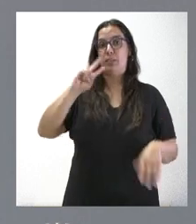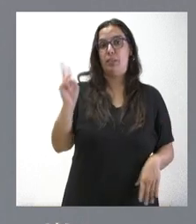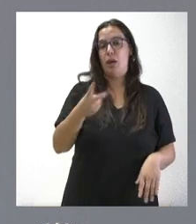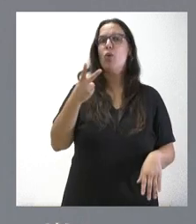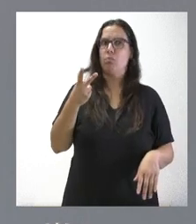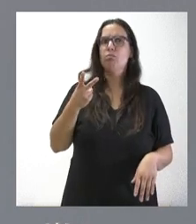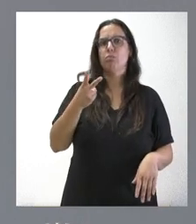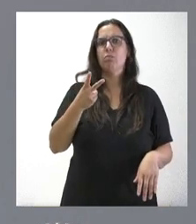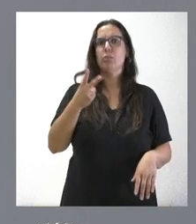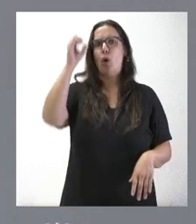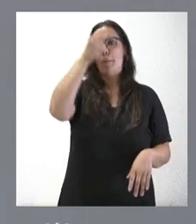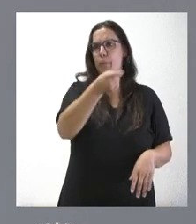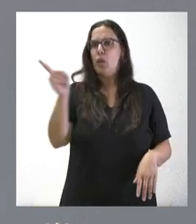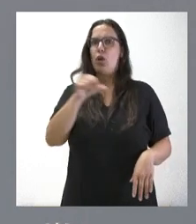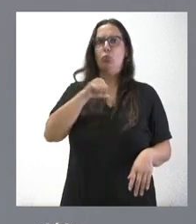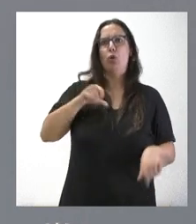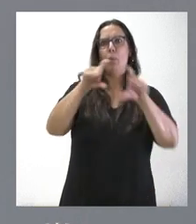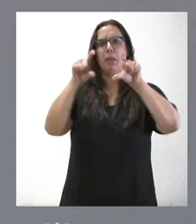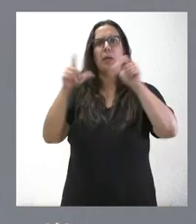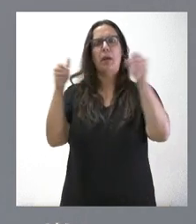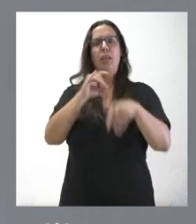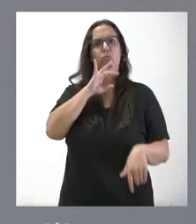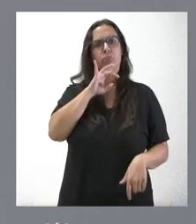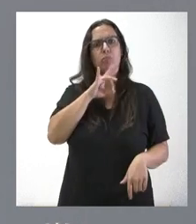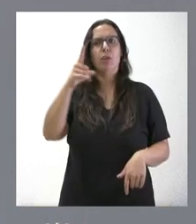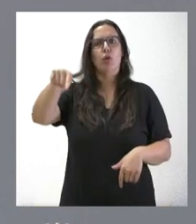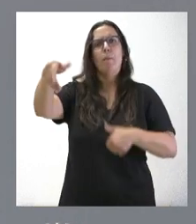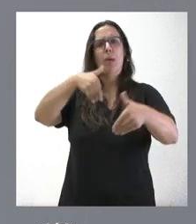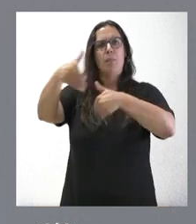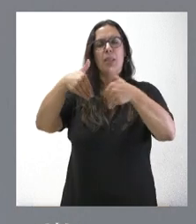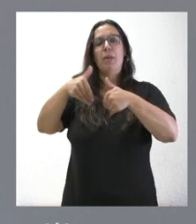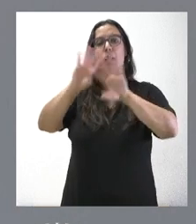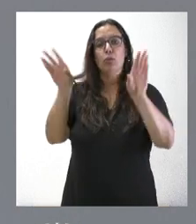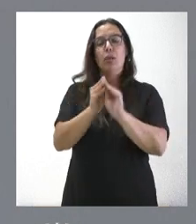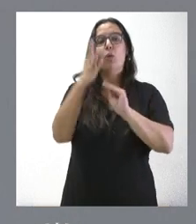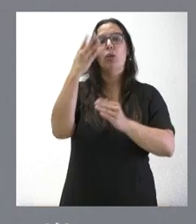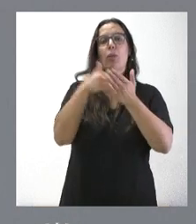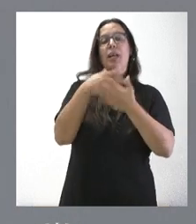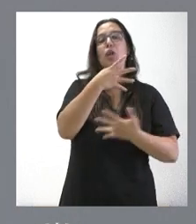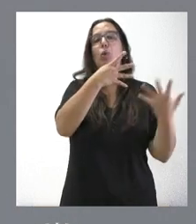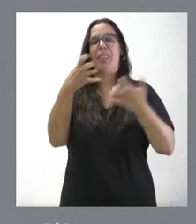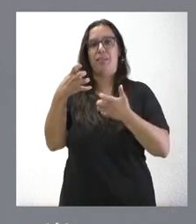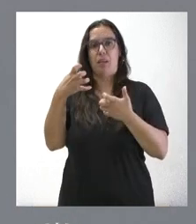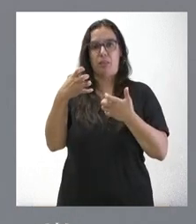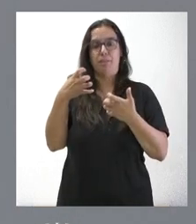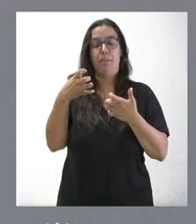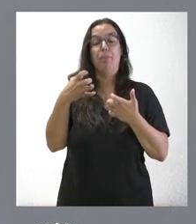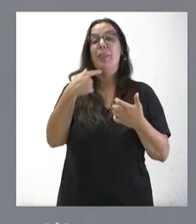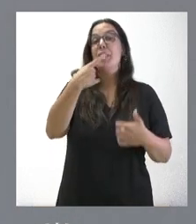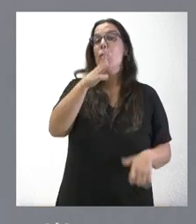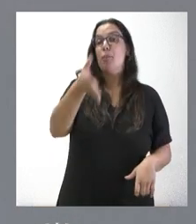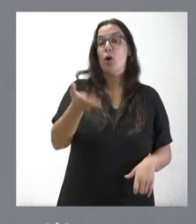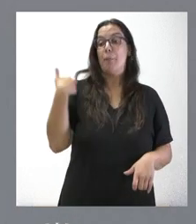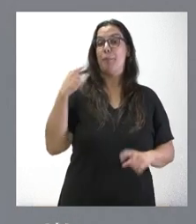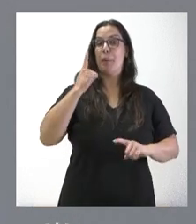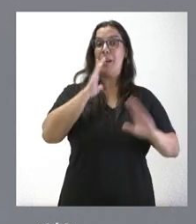ciertamente bien valorada por autónomos y micropymes del sector comercial, que han pedido un total de 4.900 solicitudes. Digo esto porque en una primera